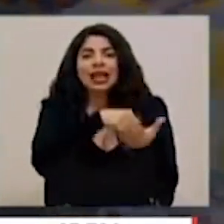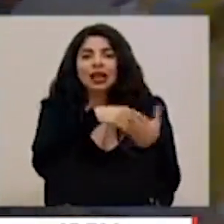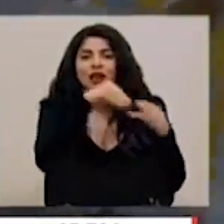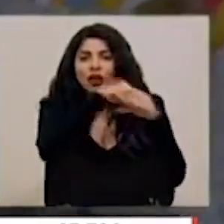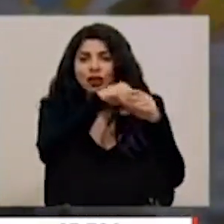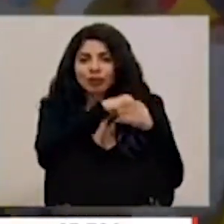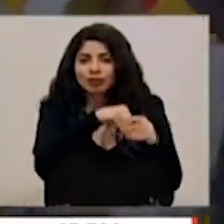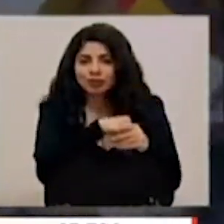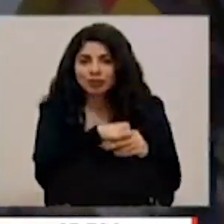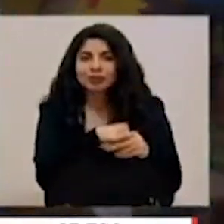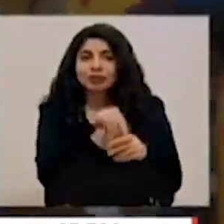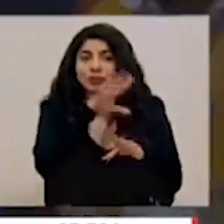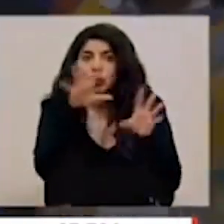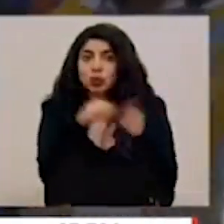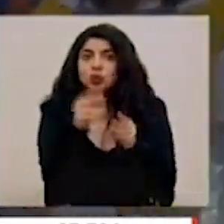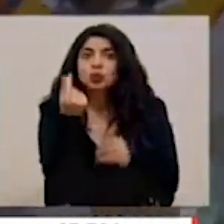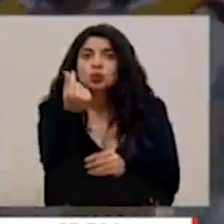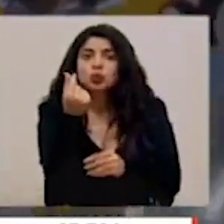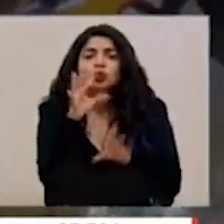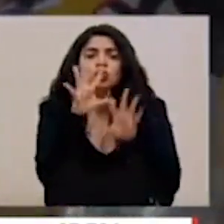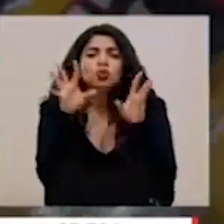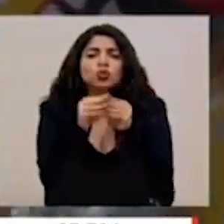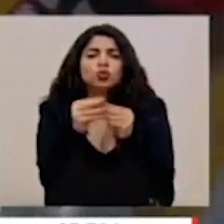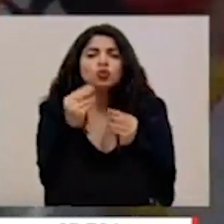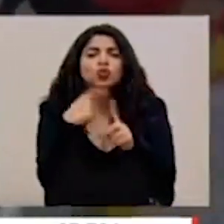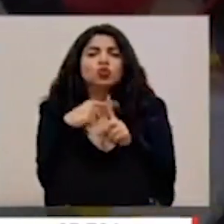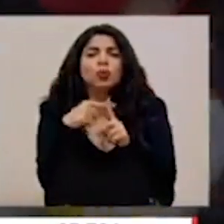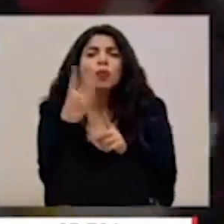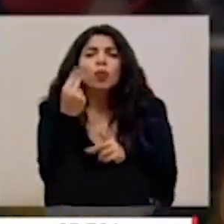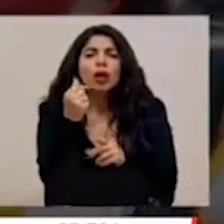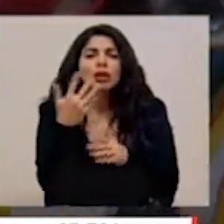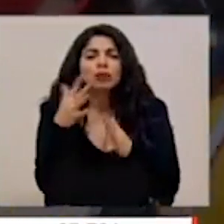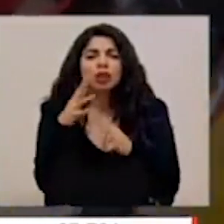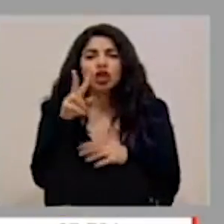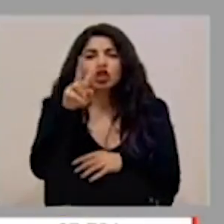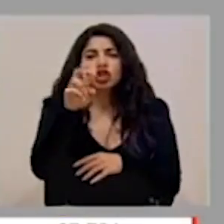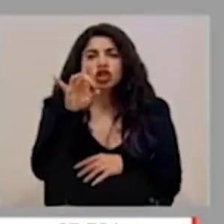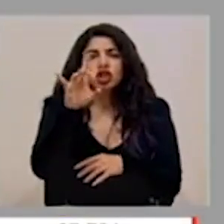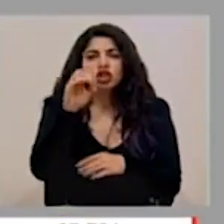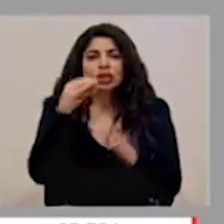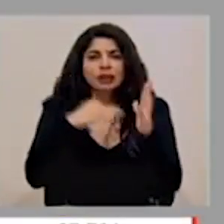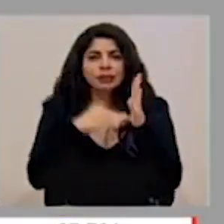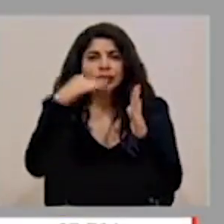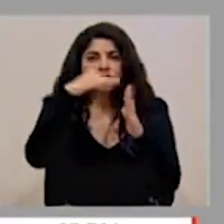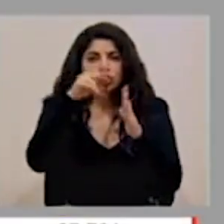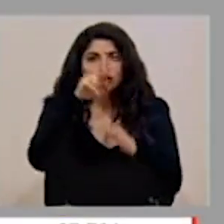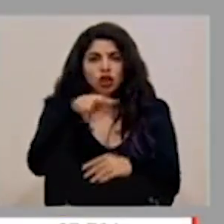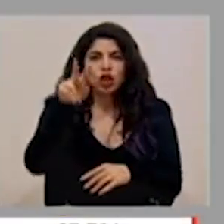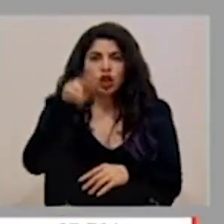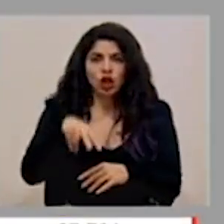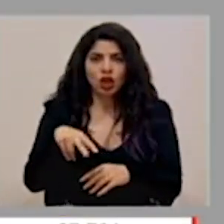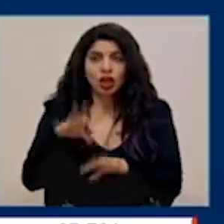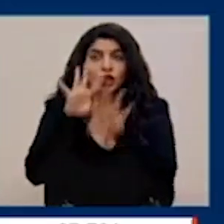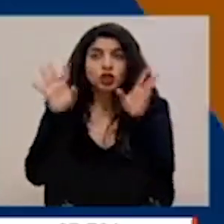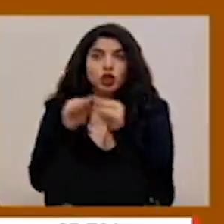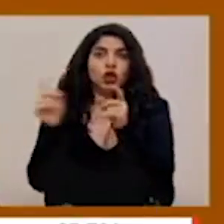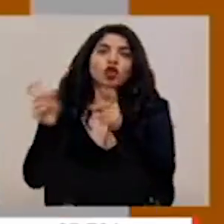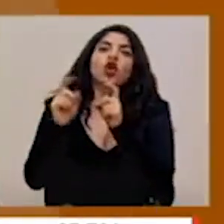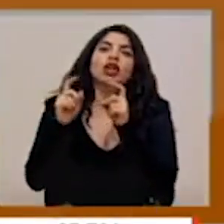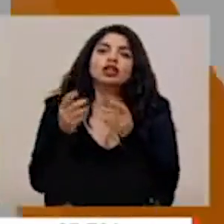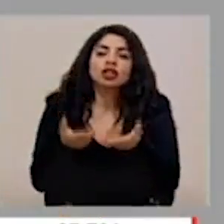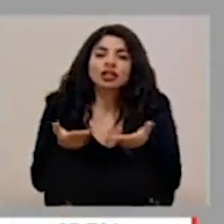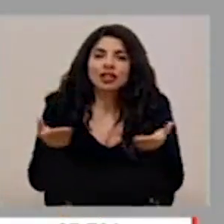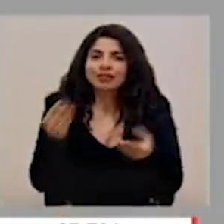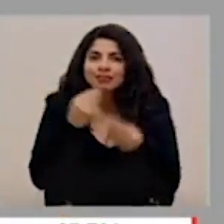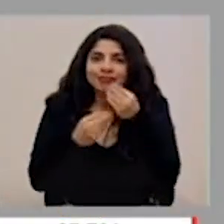suma un monto aproximado a los 280 millones de colones en donaciones en especie, que